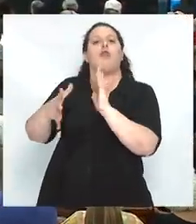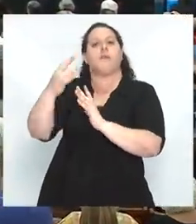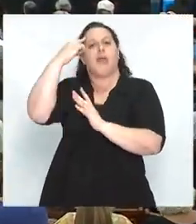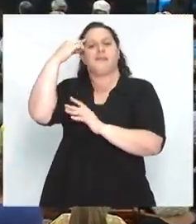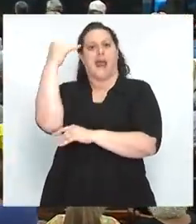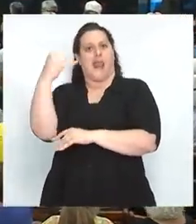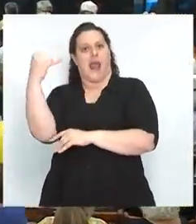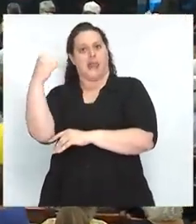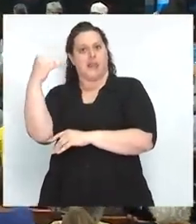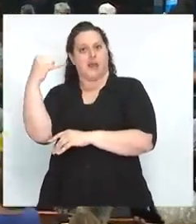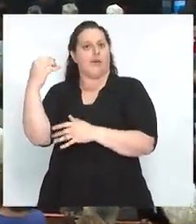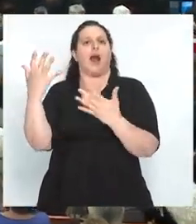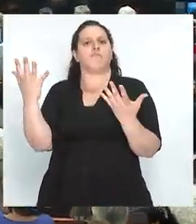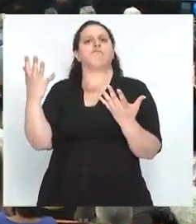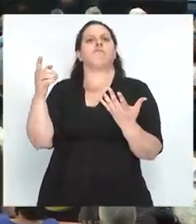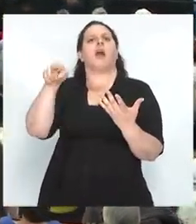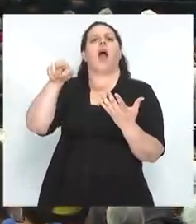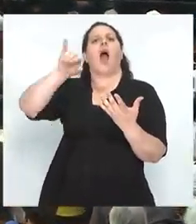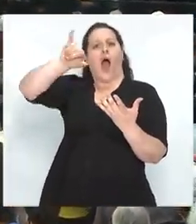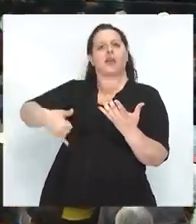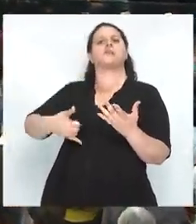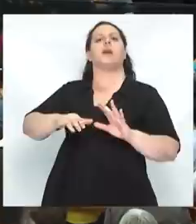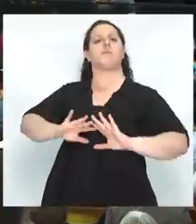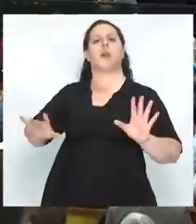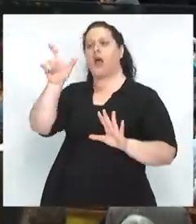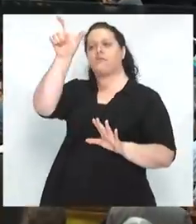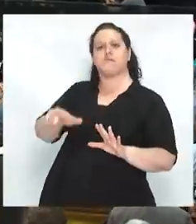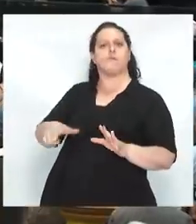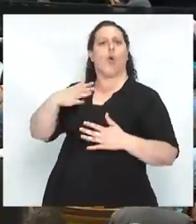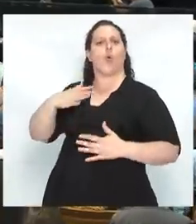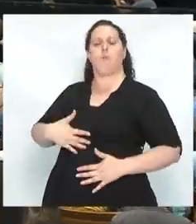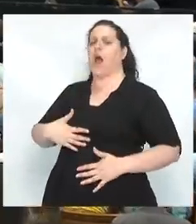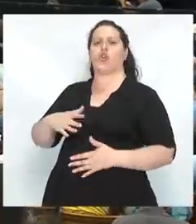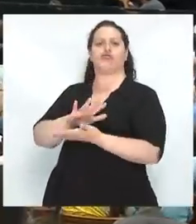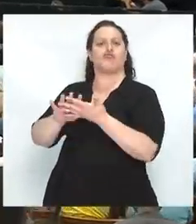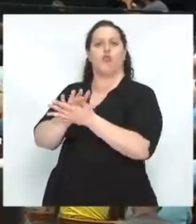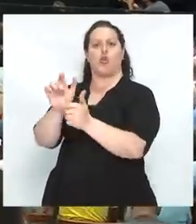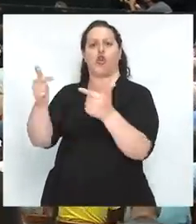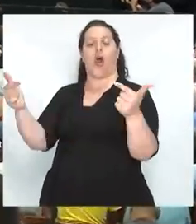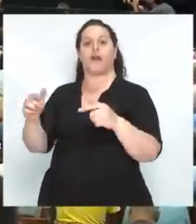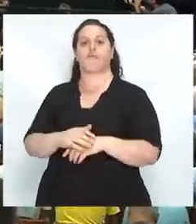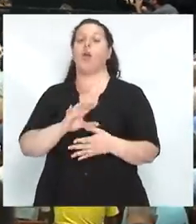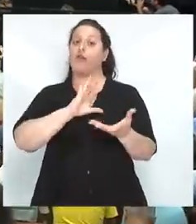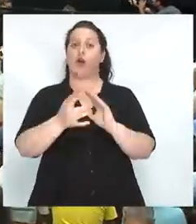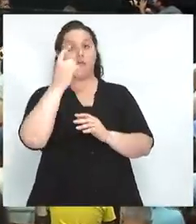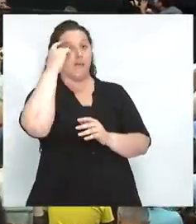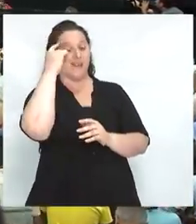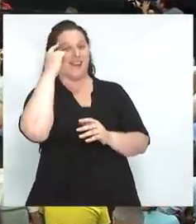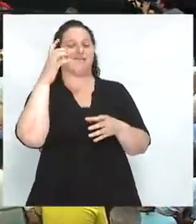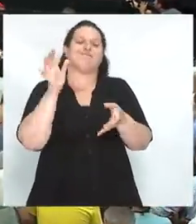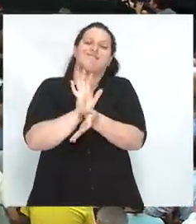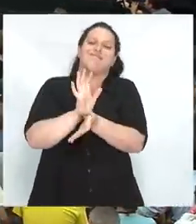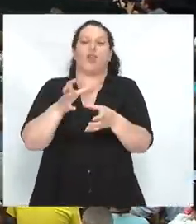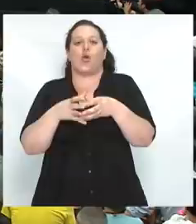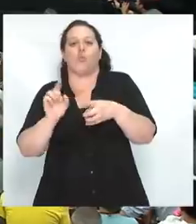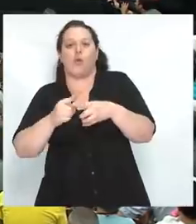antropológica están asumiendo que el ser humano no tiene solución. En cambio, el pensamiento que hemos llamado de izquierdas